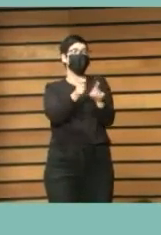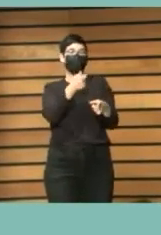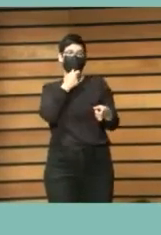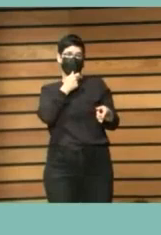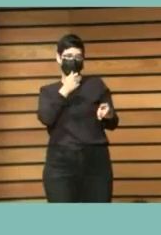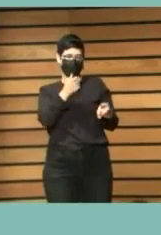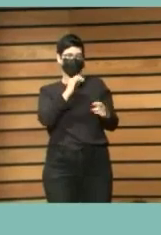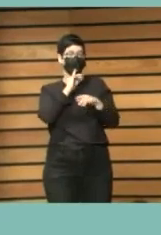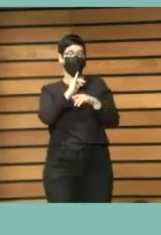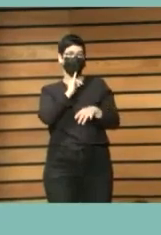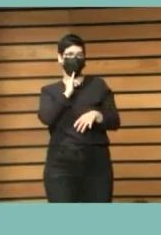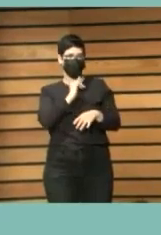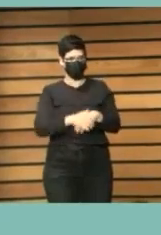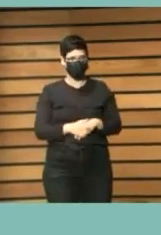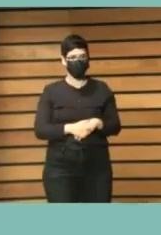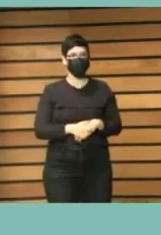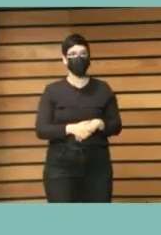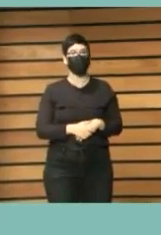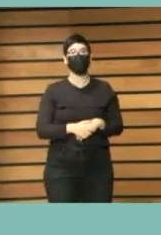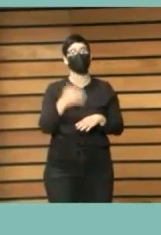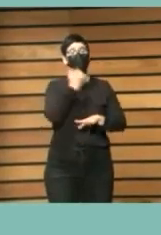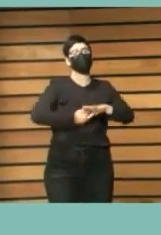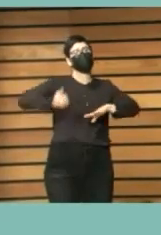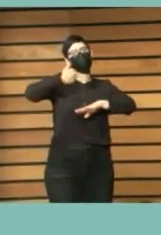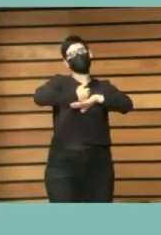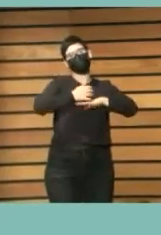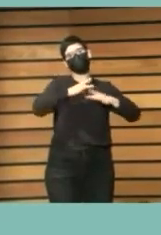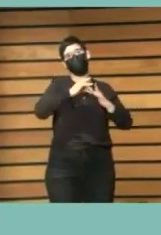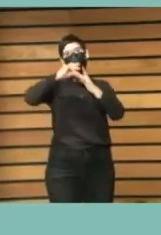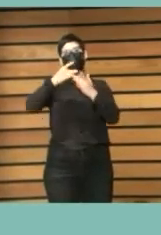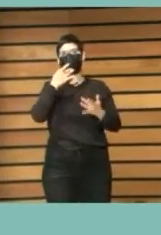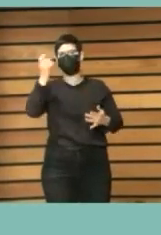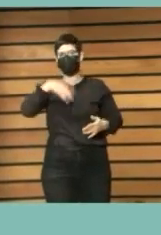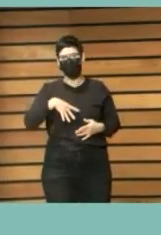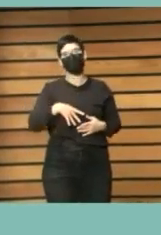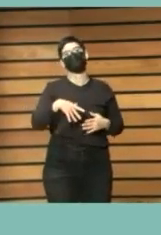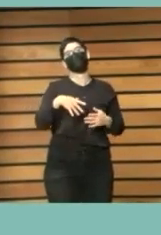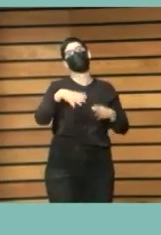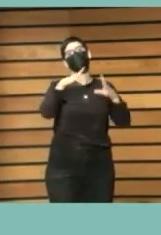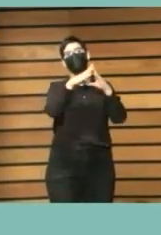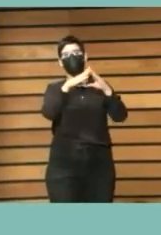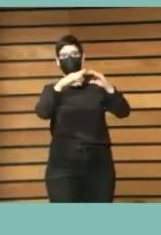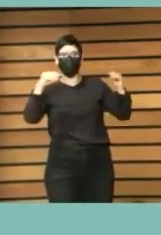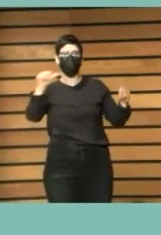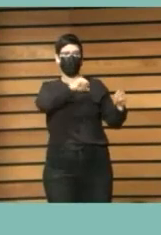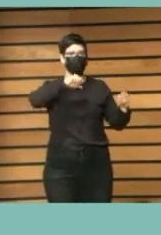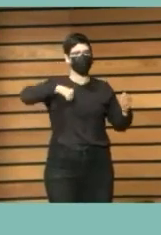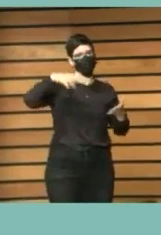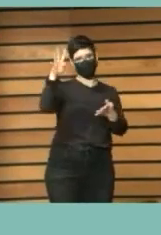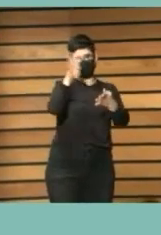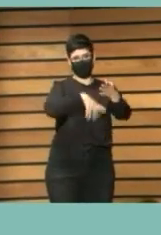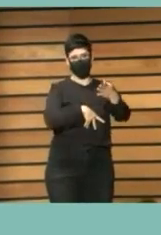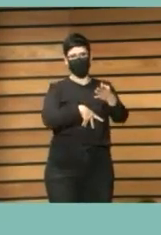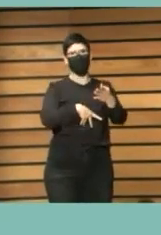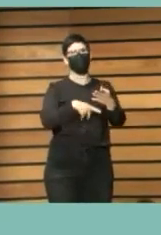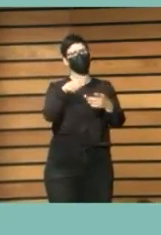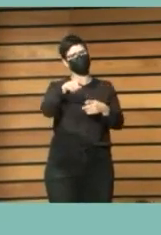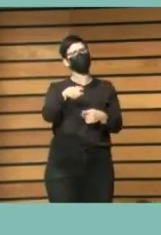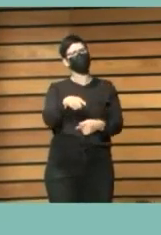lideraba la Universidad Autónoma de Barcelona y tuvo mucho auge durante muchísimos años